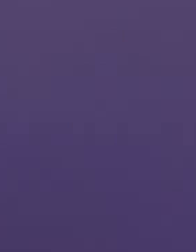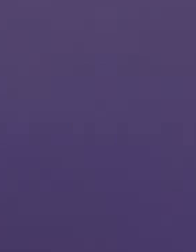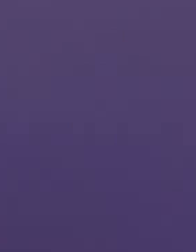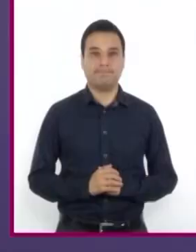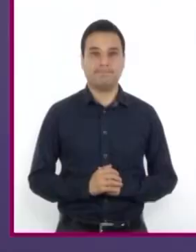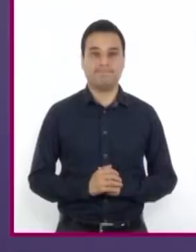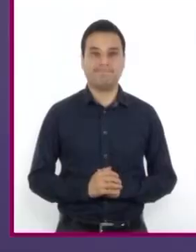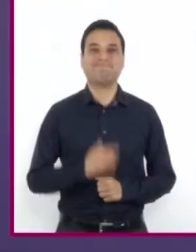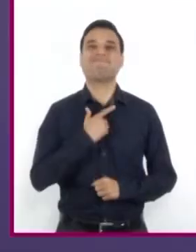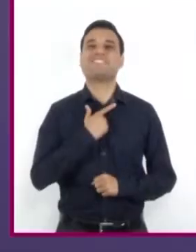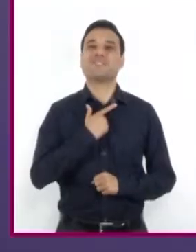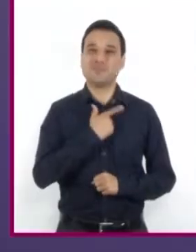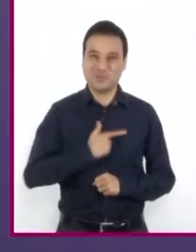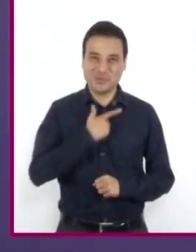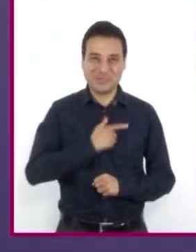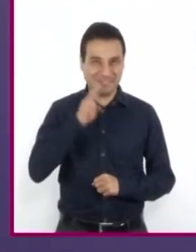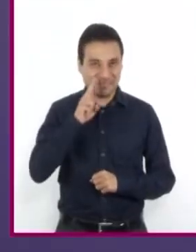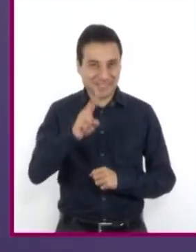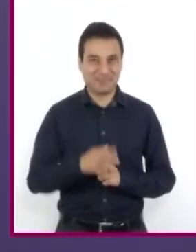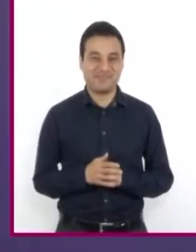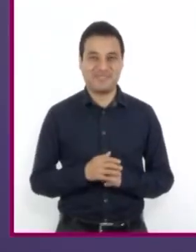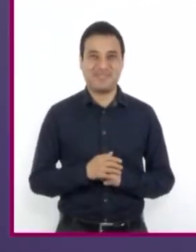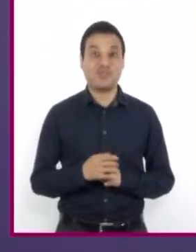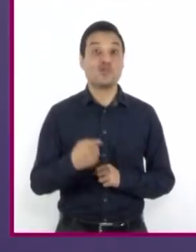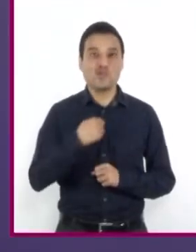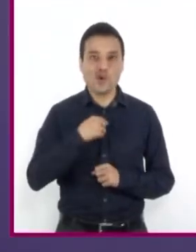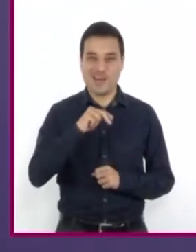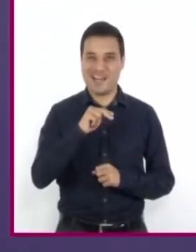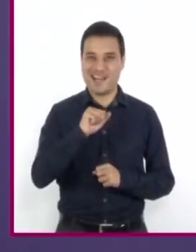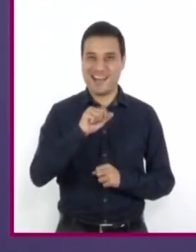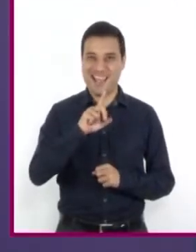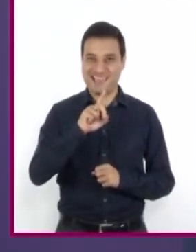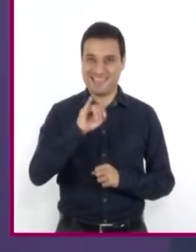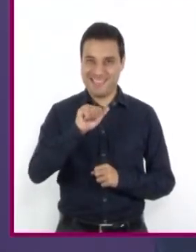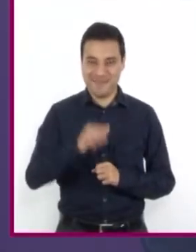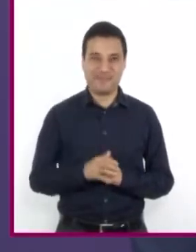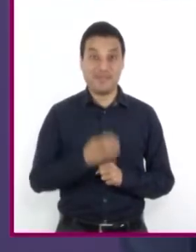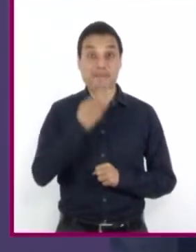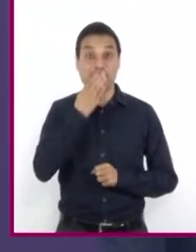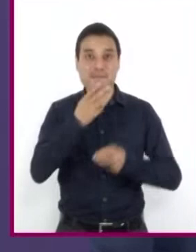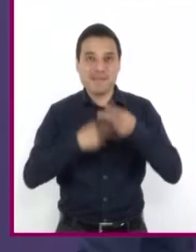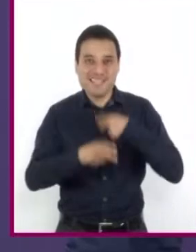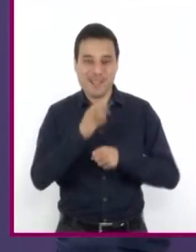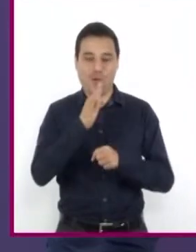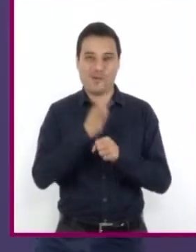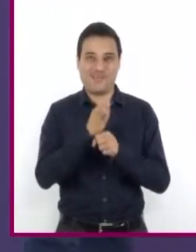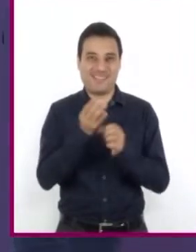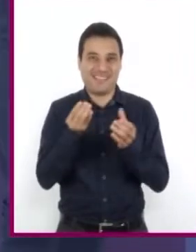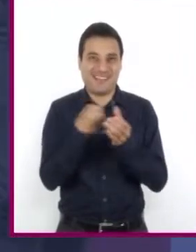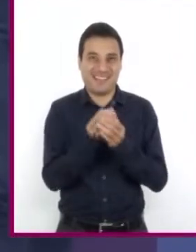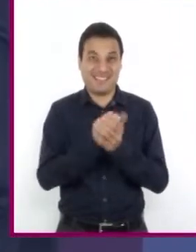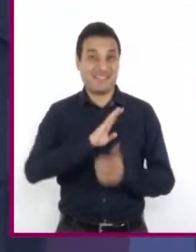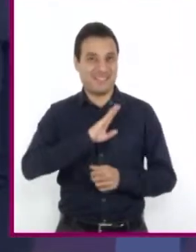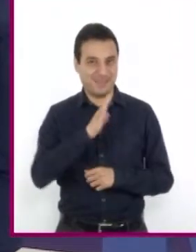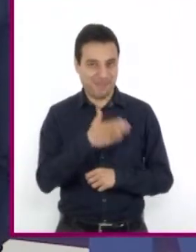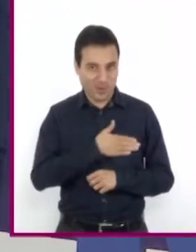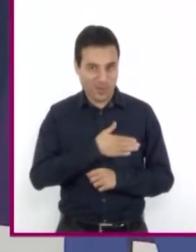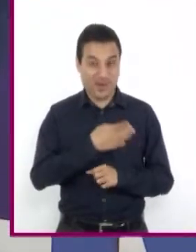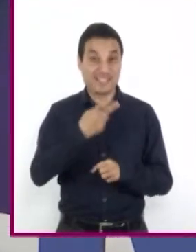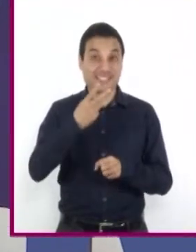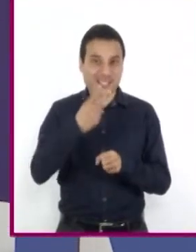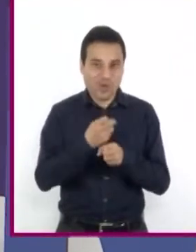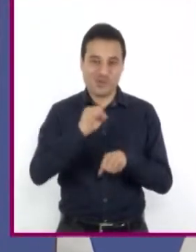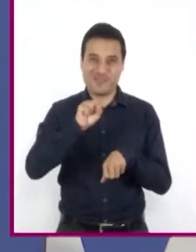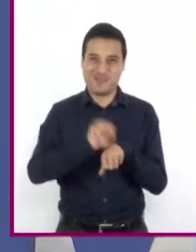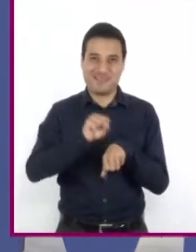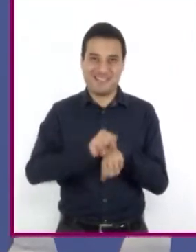¡Qué gusto encontrarnos de nuevo! Mi nombre es Nadia y les doy la bienvenida a esta sesión de Lengua Materna de Segundo